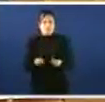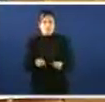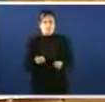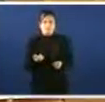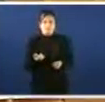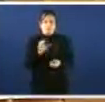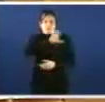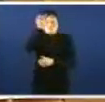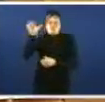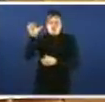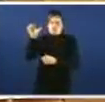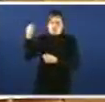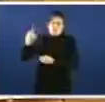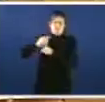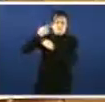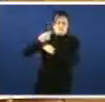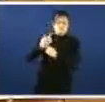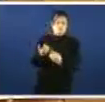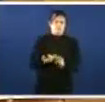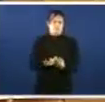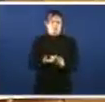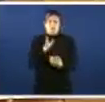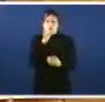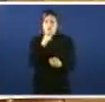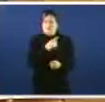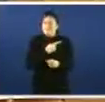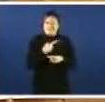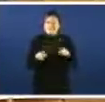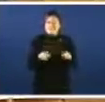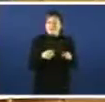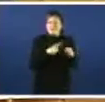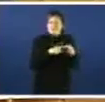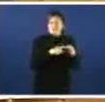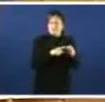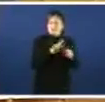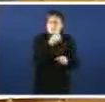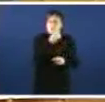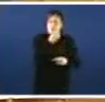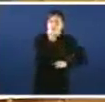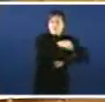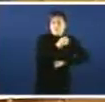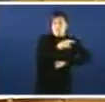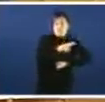europeas porque claro unha cousa é que haxa un fondo de pensións